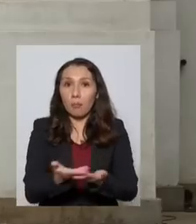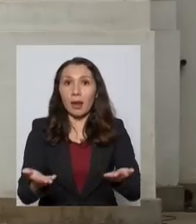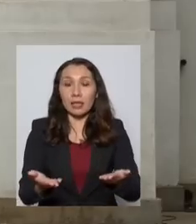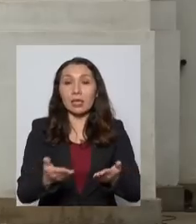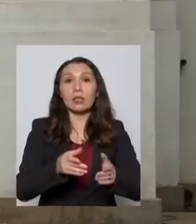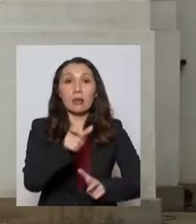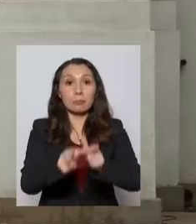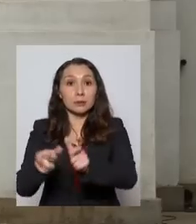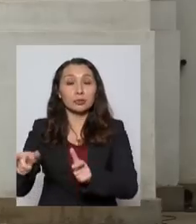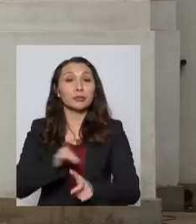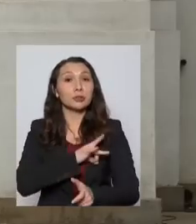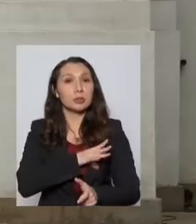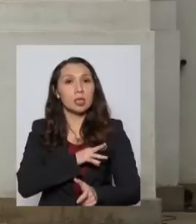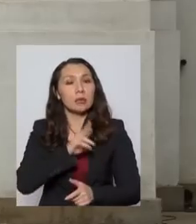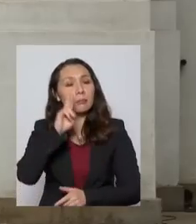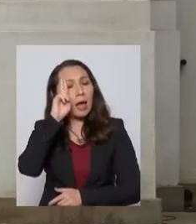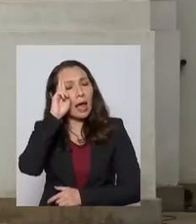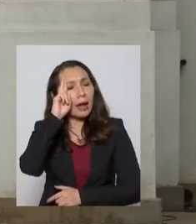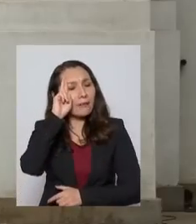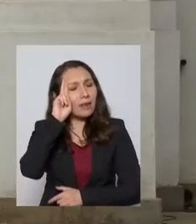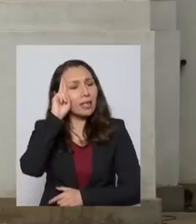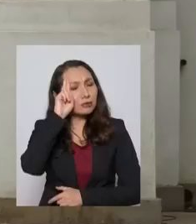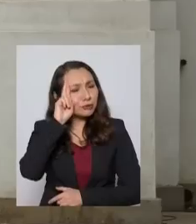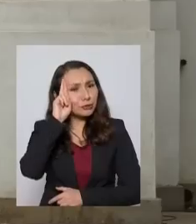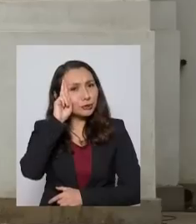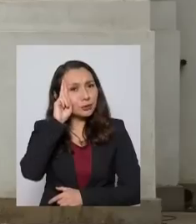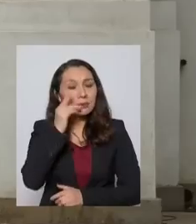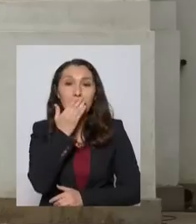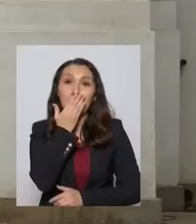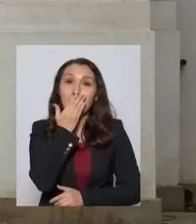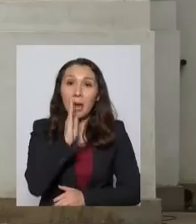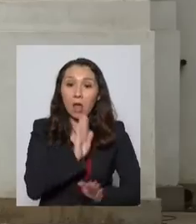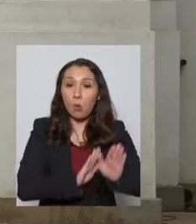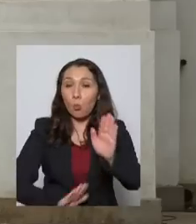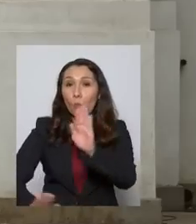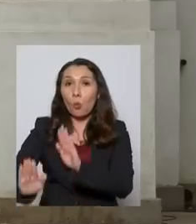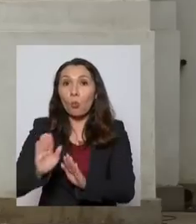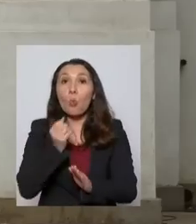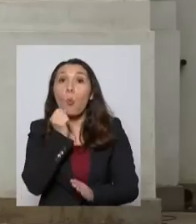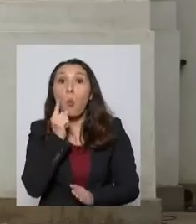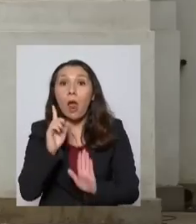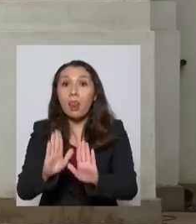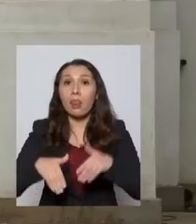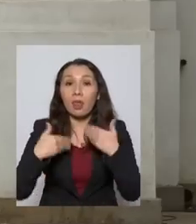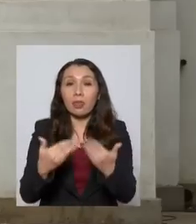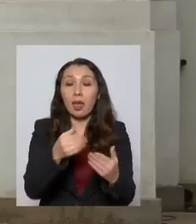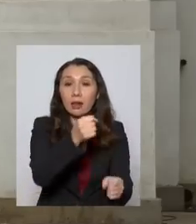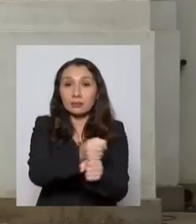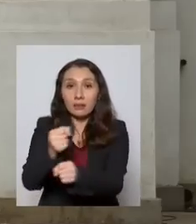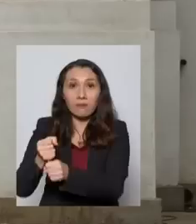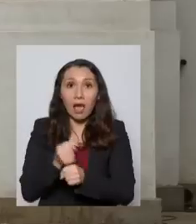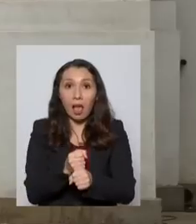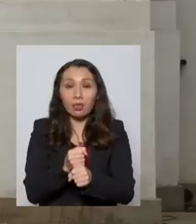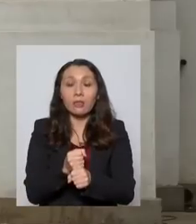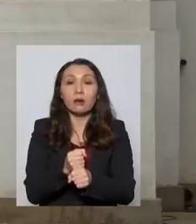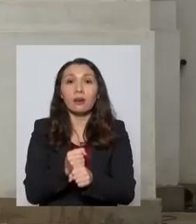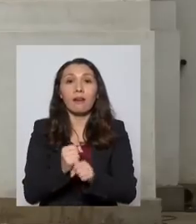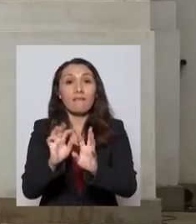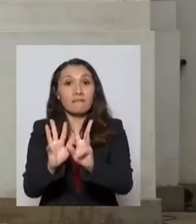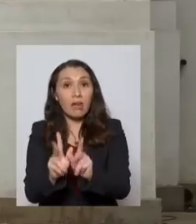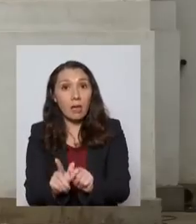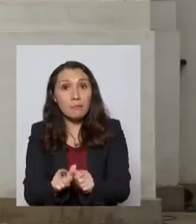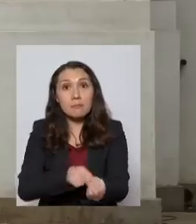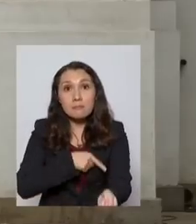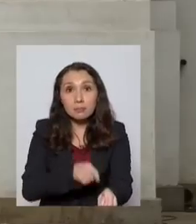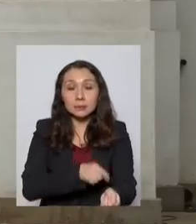con mis compatriotas una reflexión. La mejor protección que podemos darle a los trabajadores y a las familias